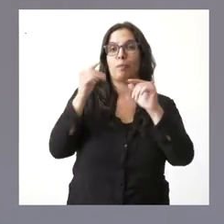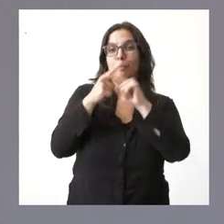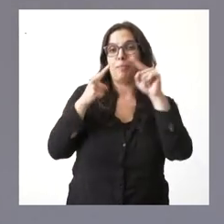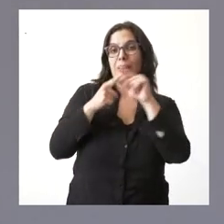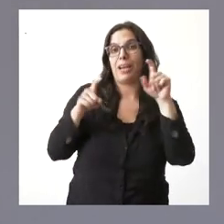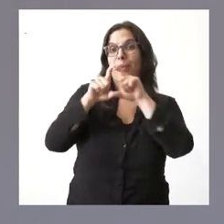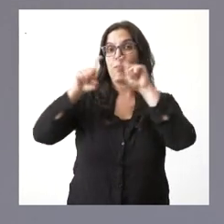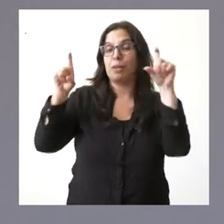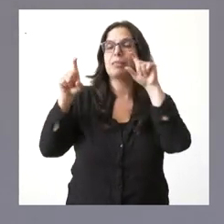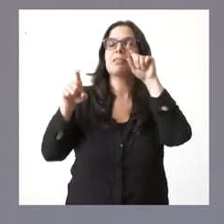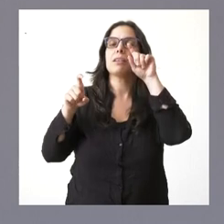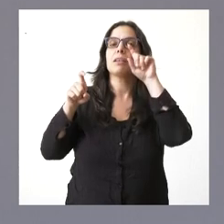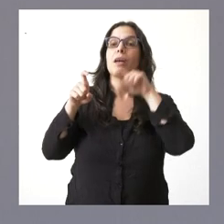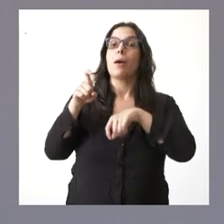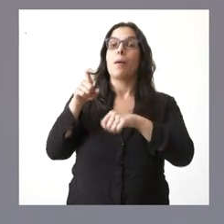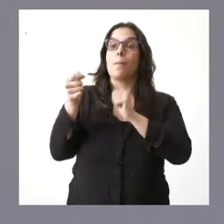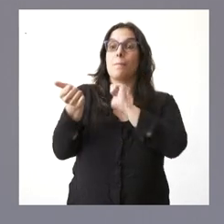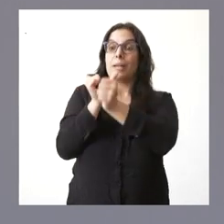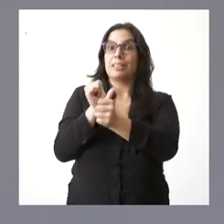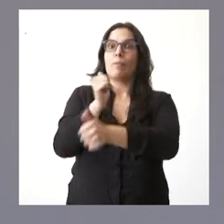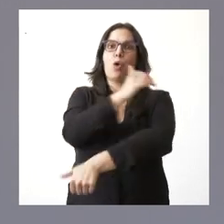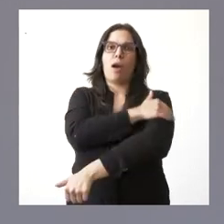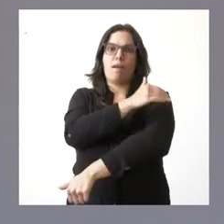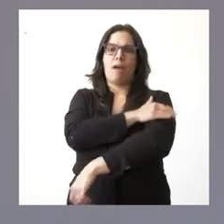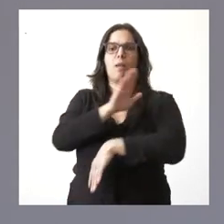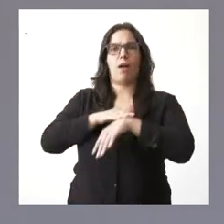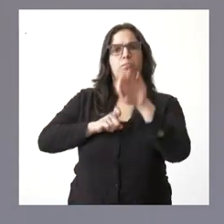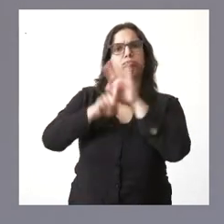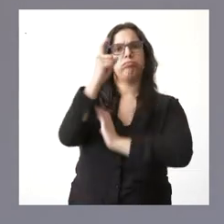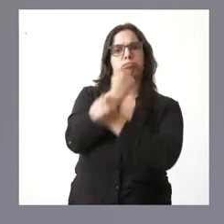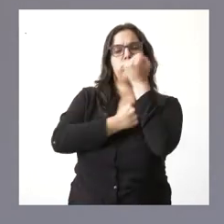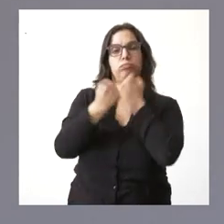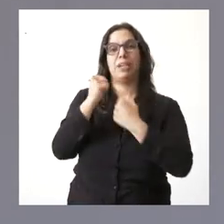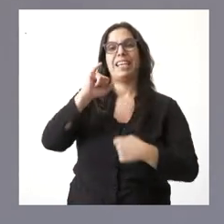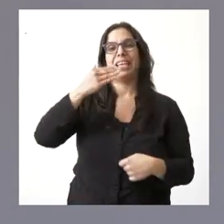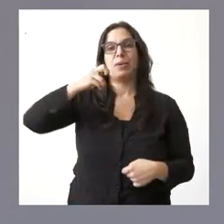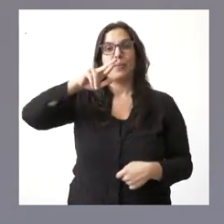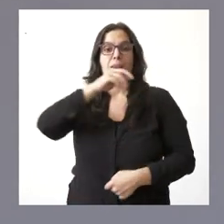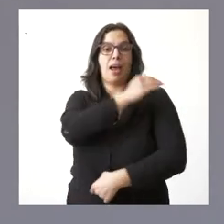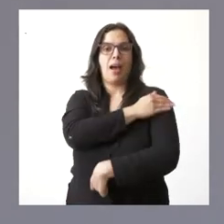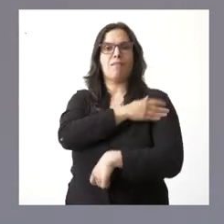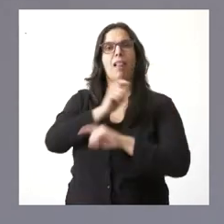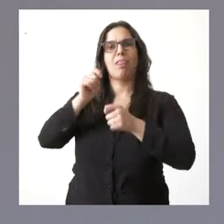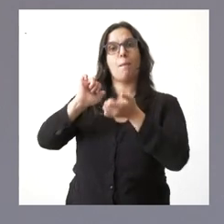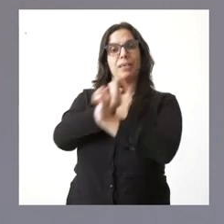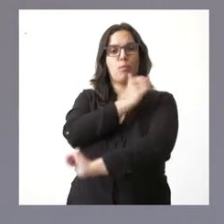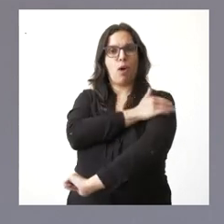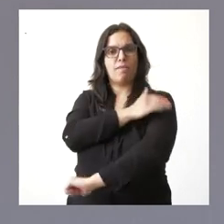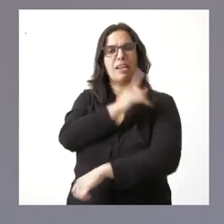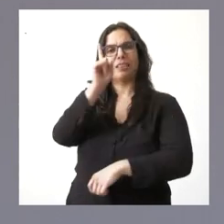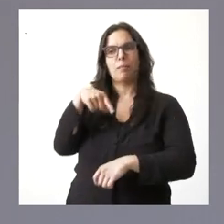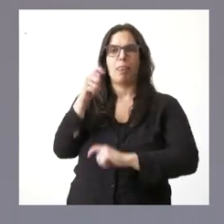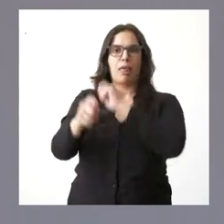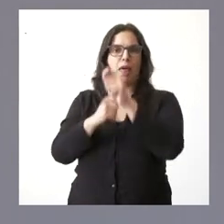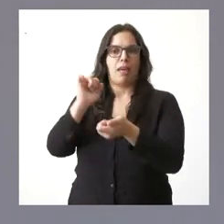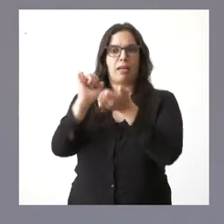favorecer la recuperación económica. Por tanto, ya saben ustedes que Iberaval no solamente facilita préstamos avalados y, por tanto, el acceso a crédito, aunque